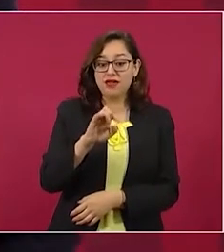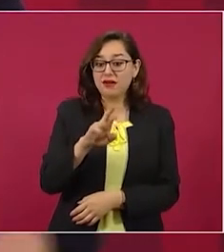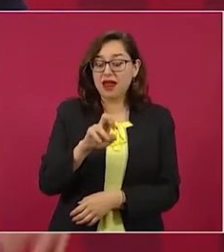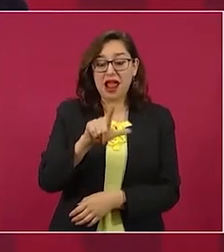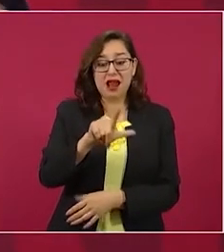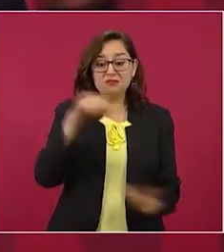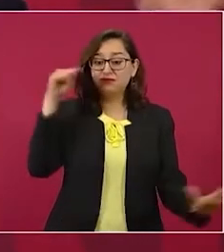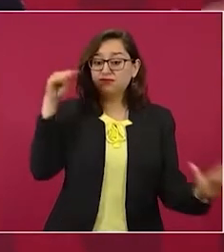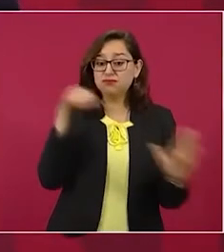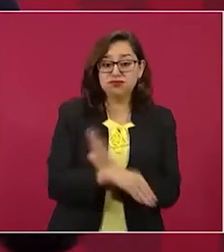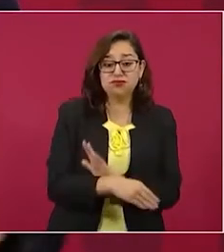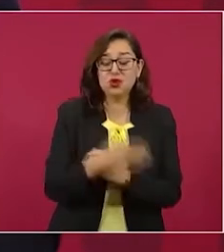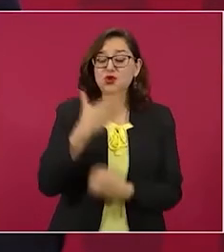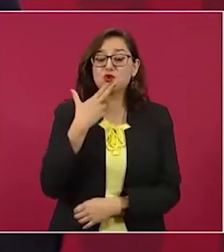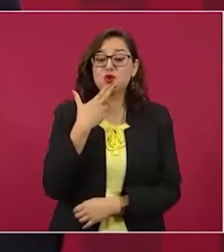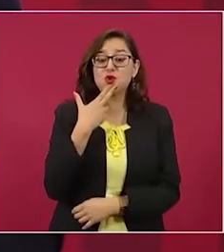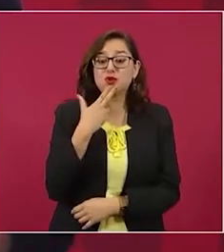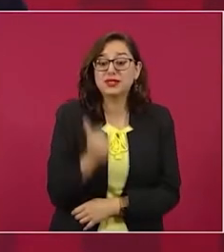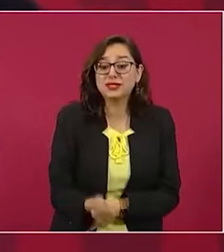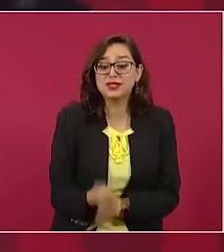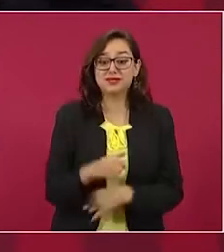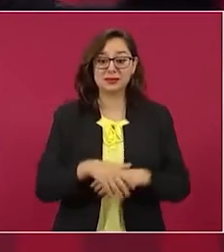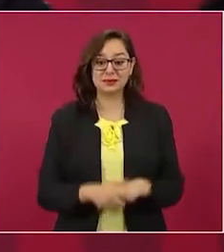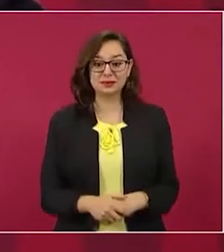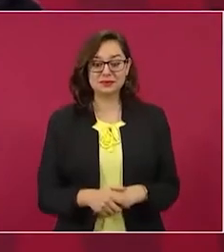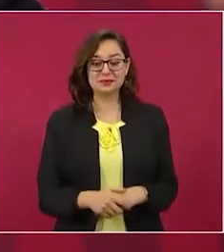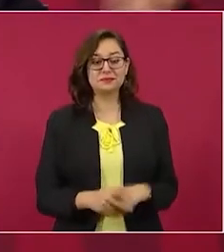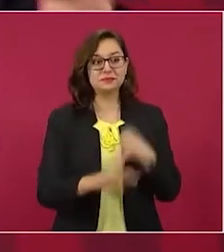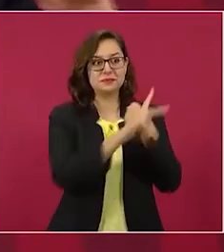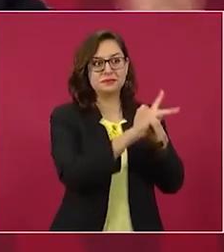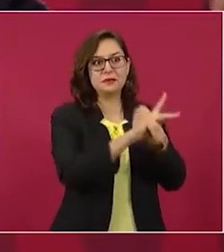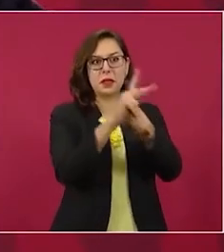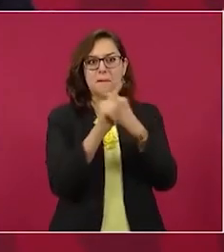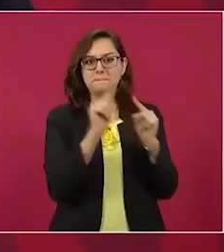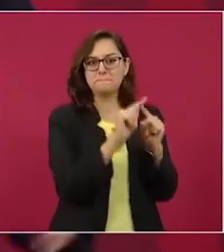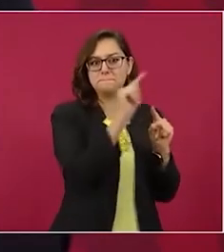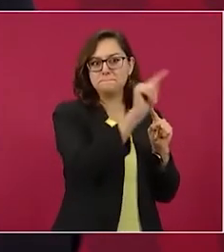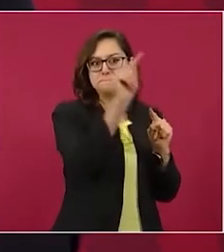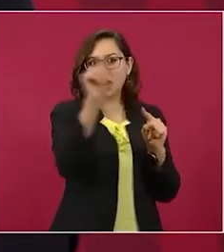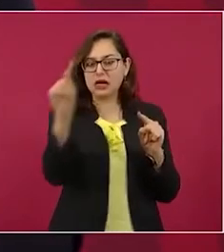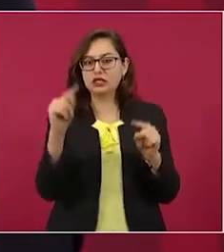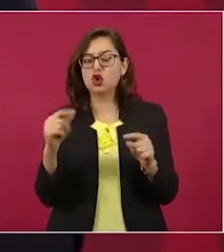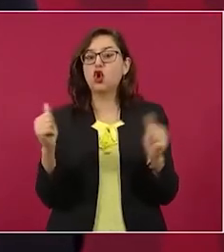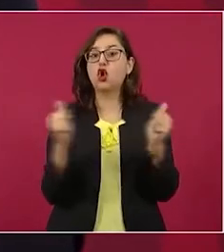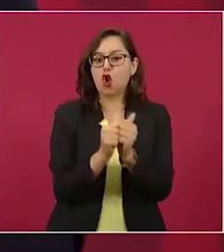No funciona, la mayoría de los países están en crisis.